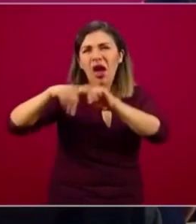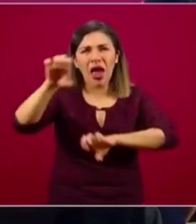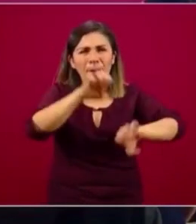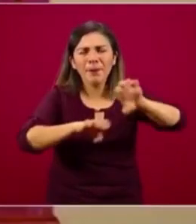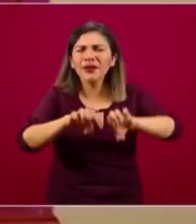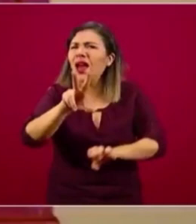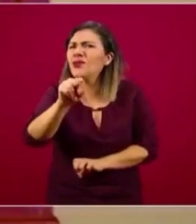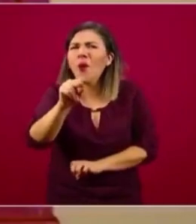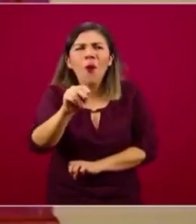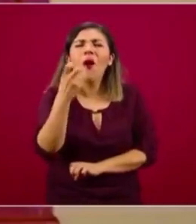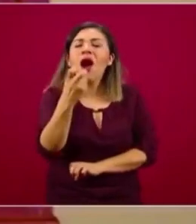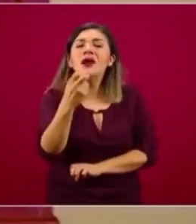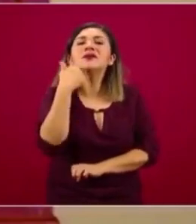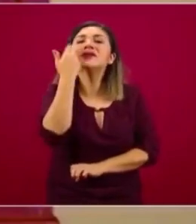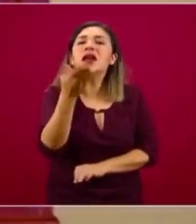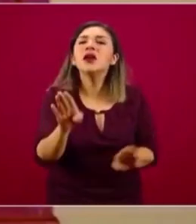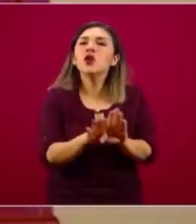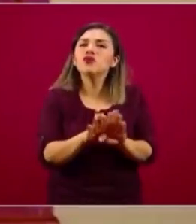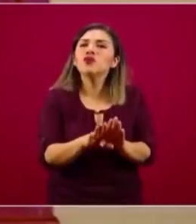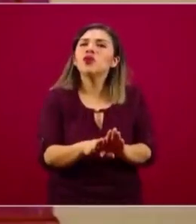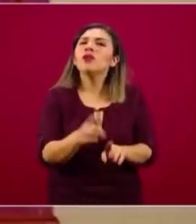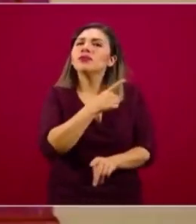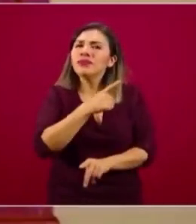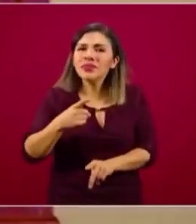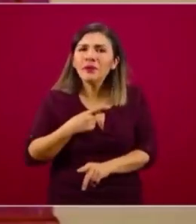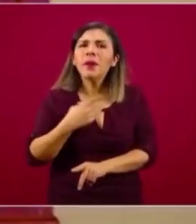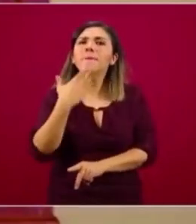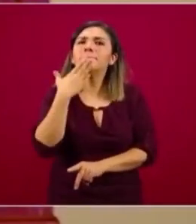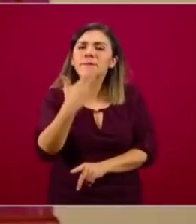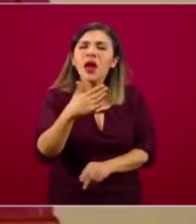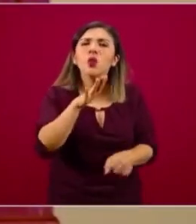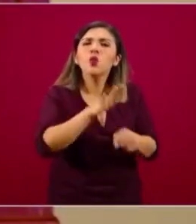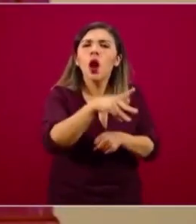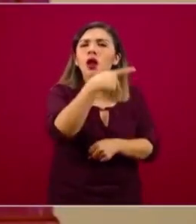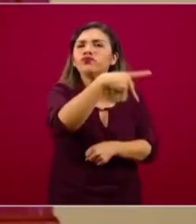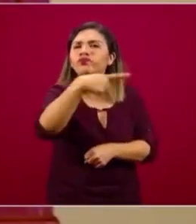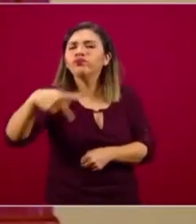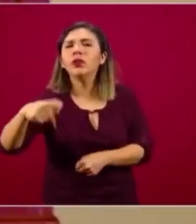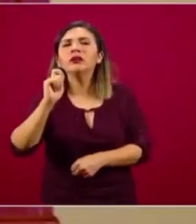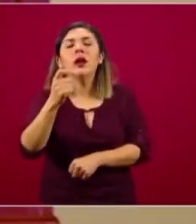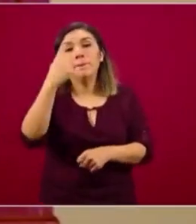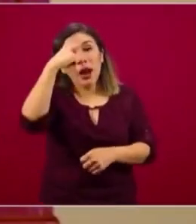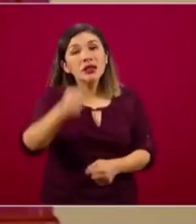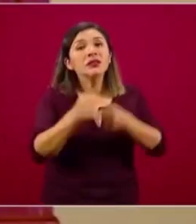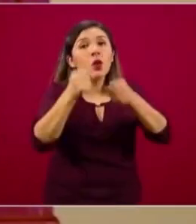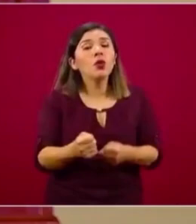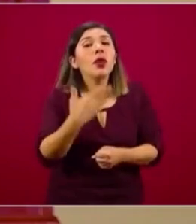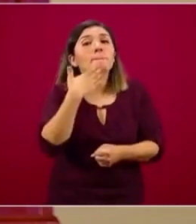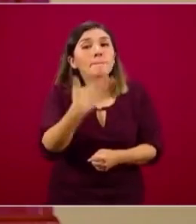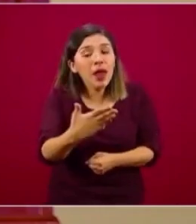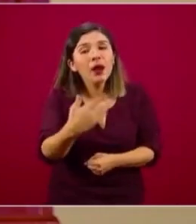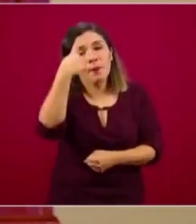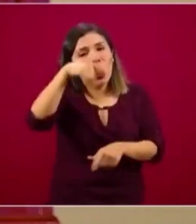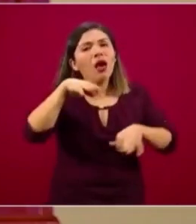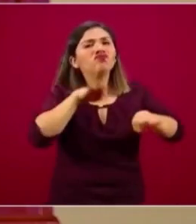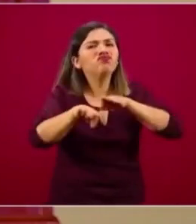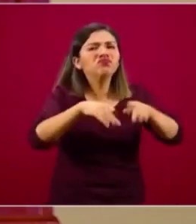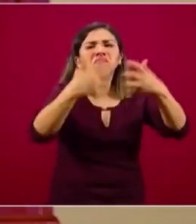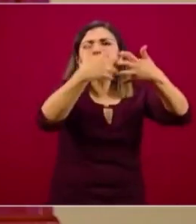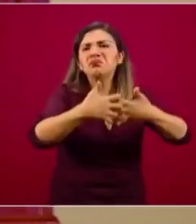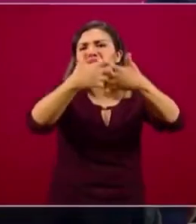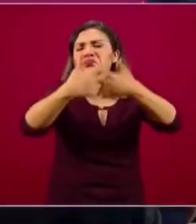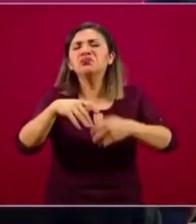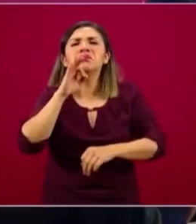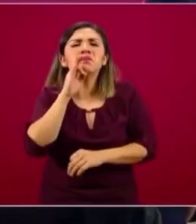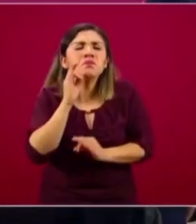diferentes elementos de seguridad mínimo para garantizar que puedan operar en el transcurso de la vida de la empresa de